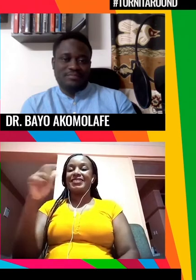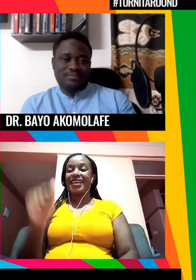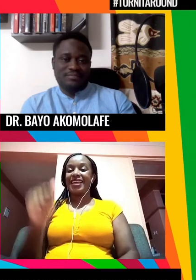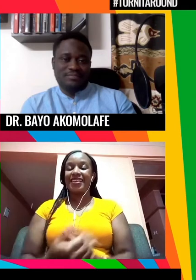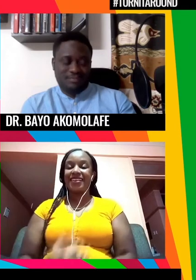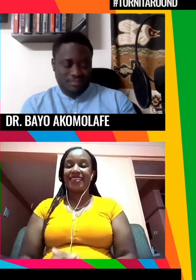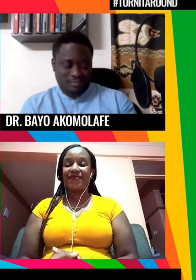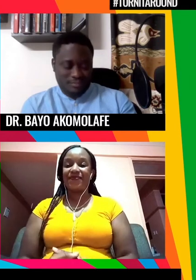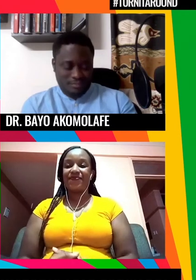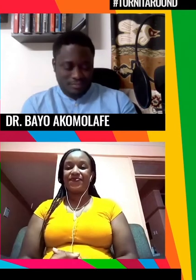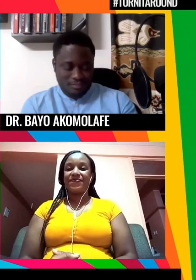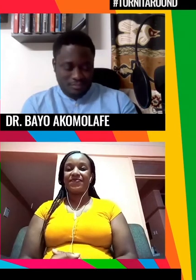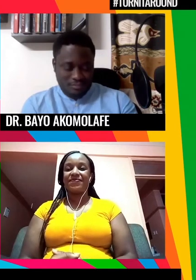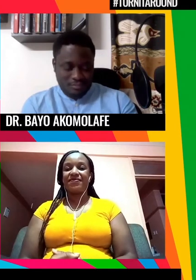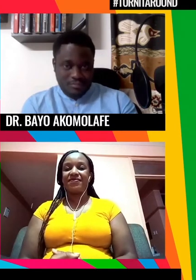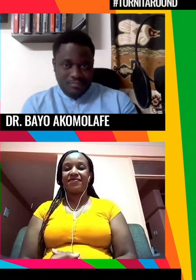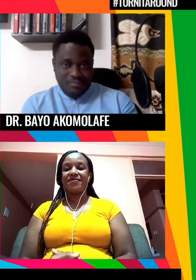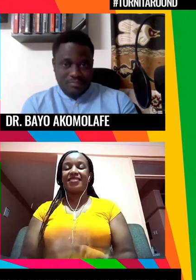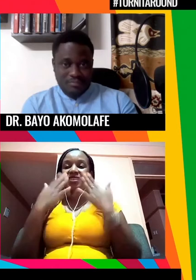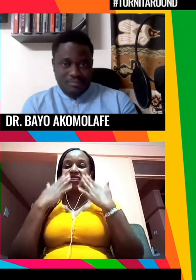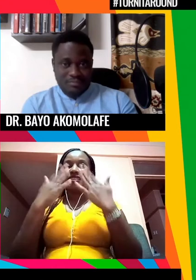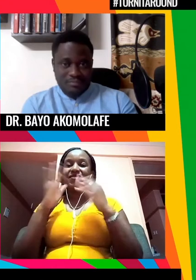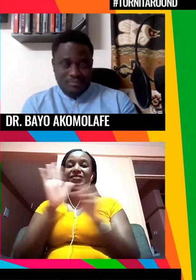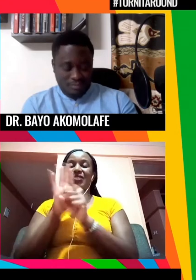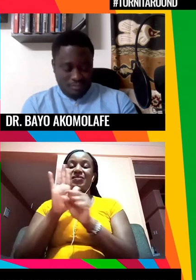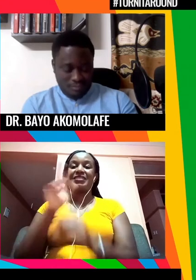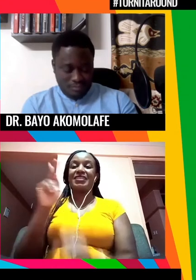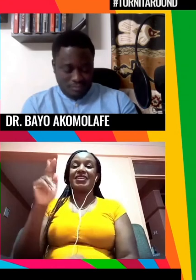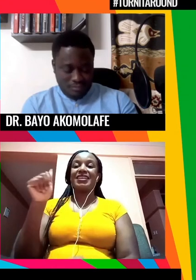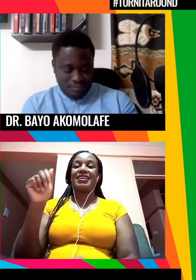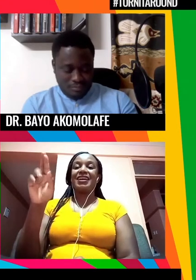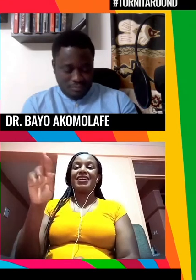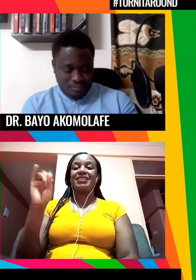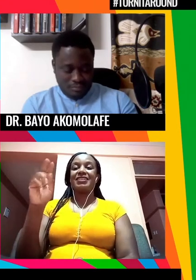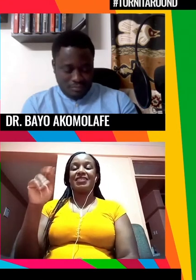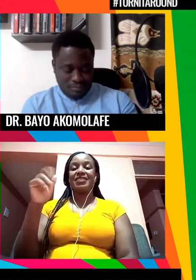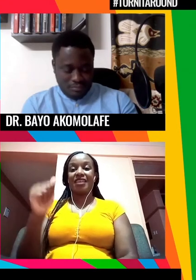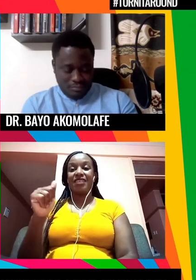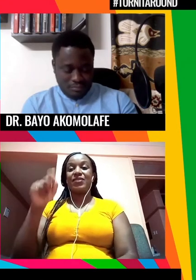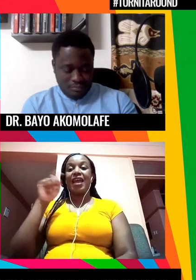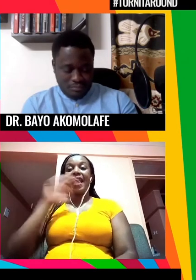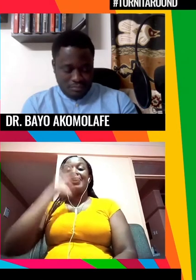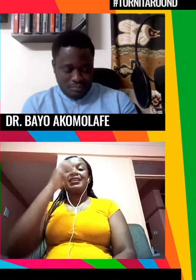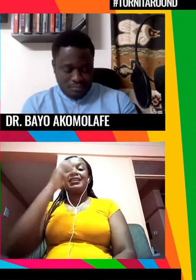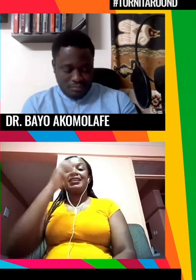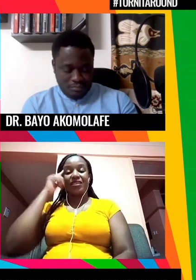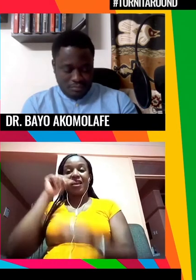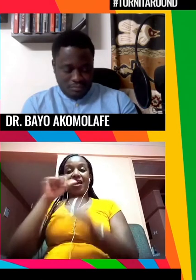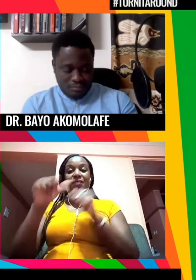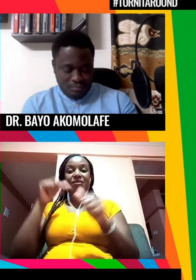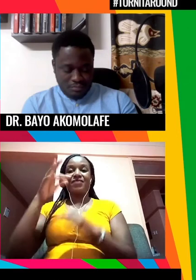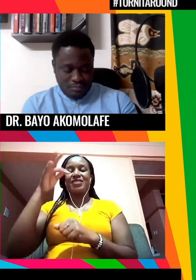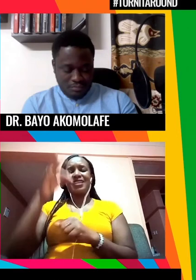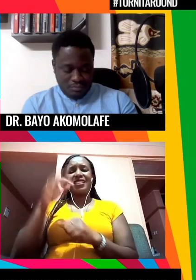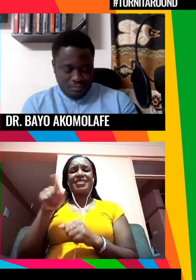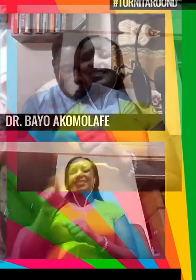muchas gracias Karina me encanta la parte donde dices que hemos de pensar en el futuro con energía y